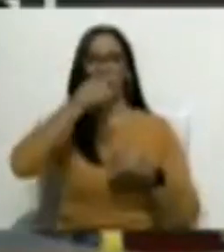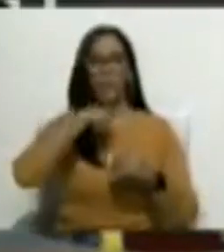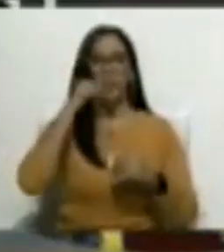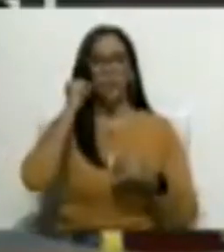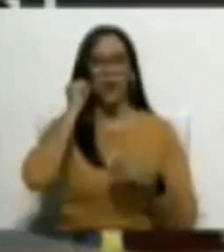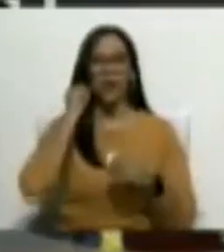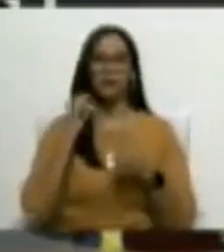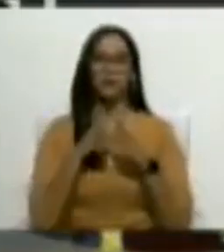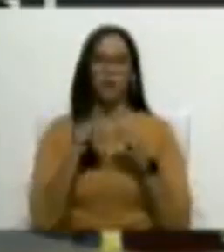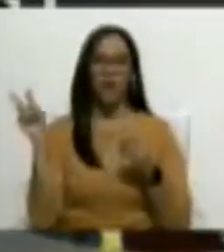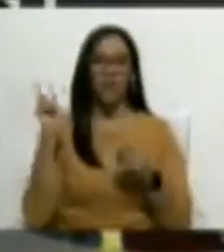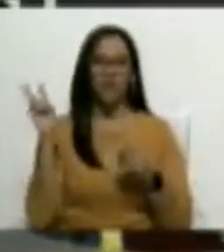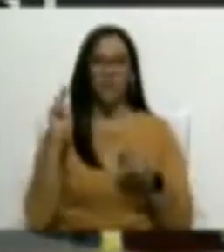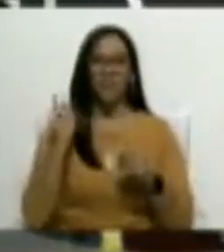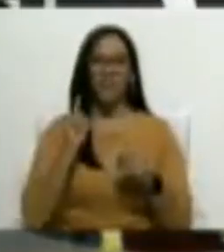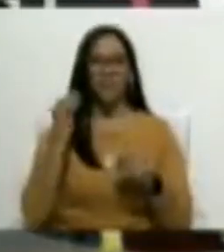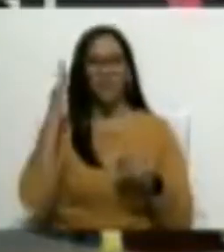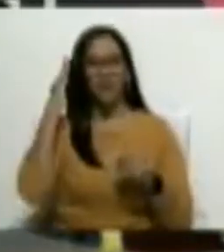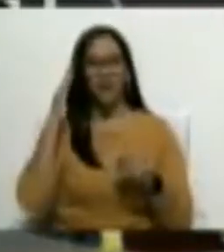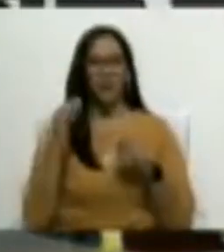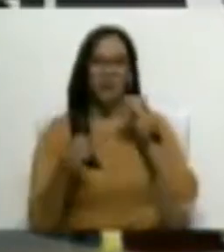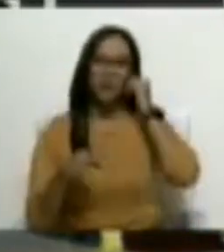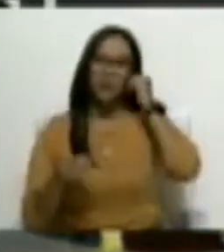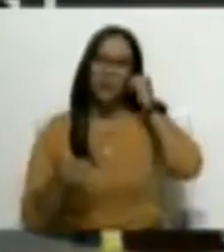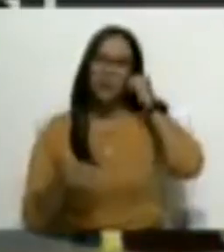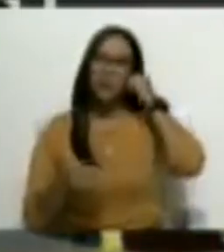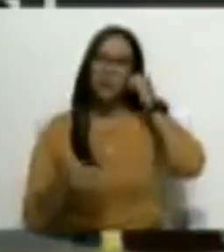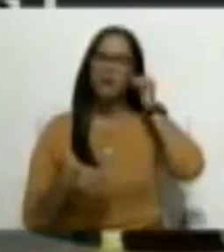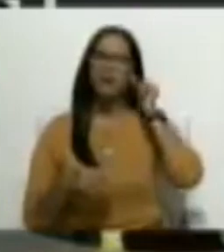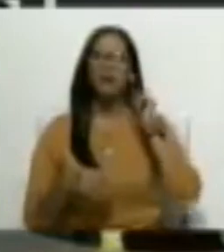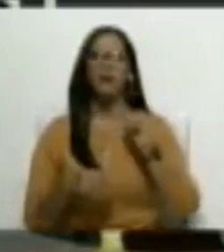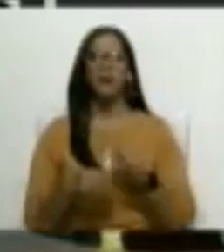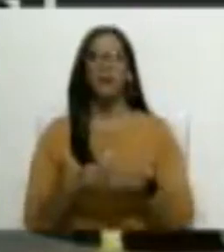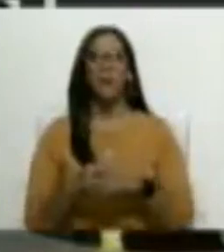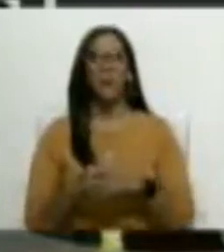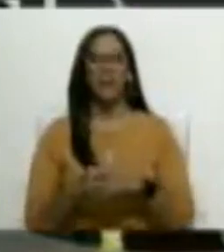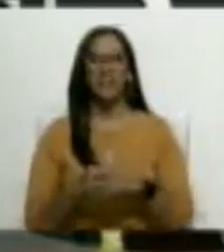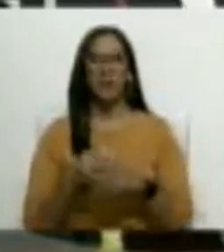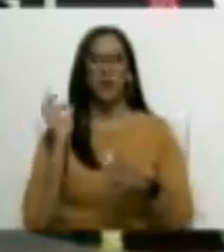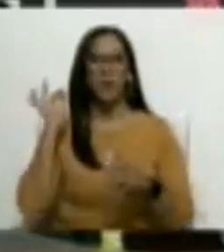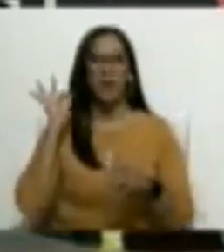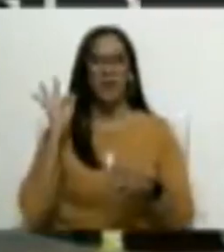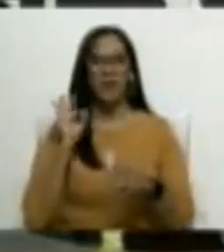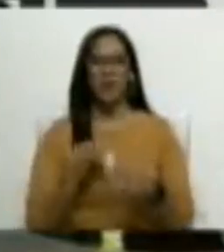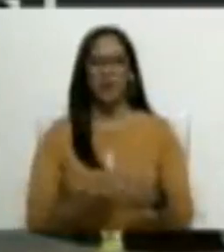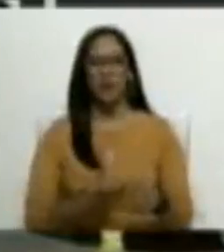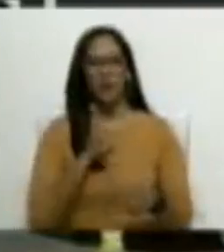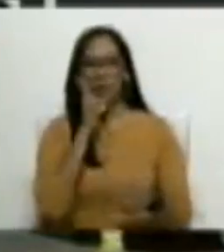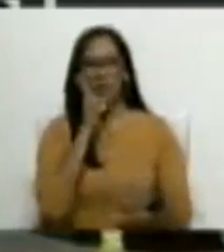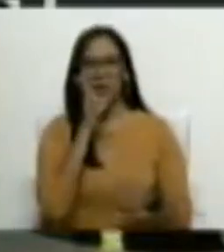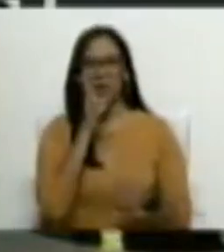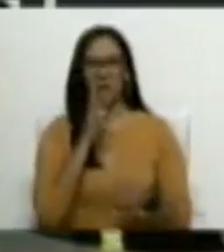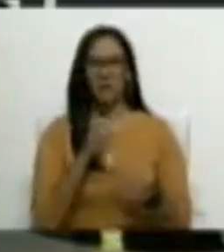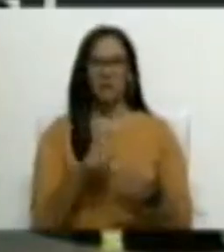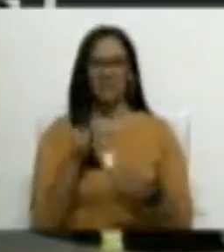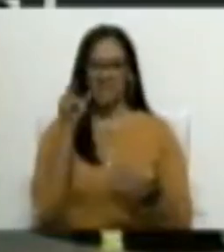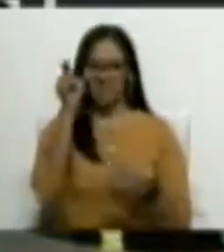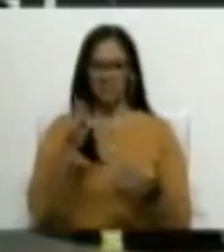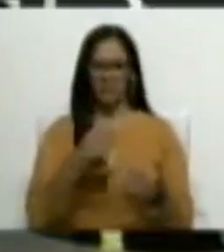mujeres, toda Venezuela debe saber, porque ha salido con unas declaraciones terribles de este ser